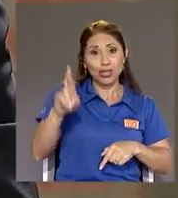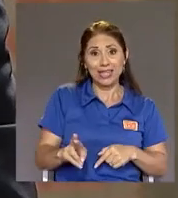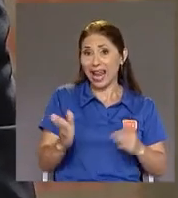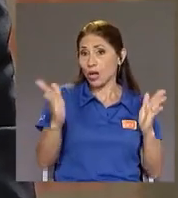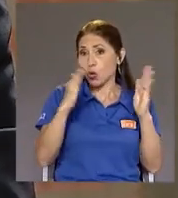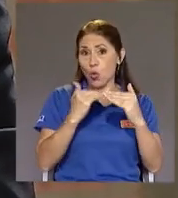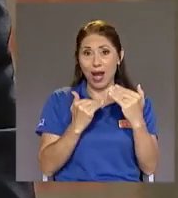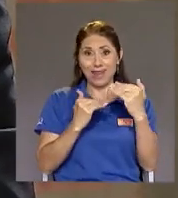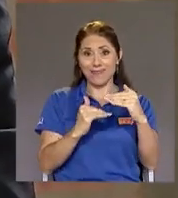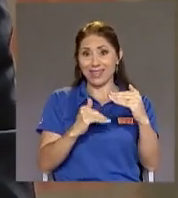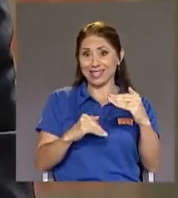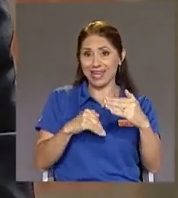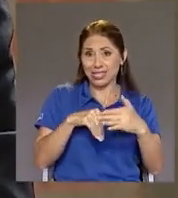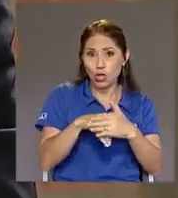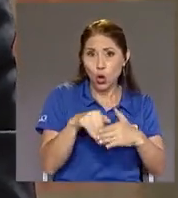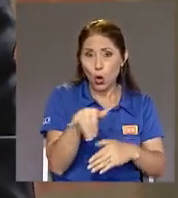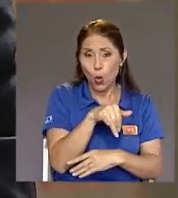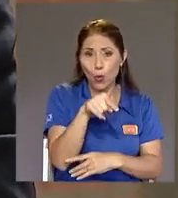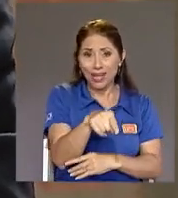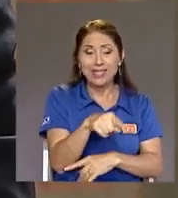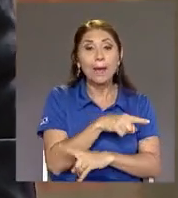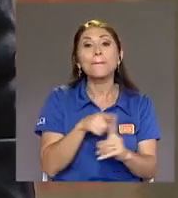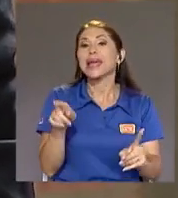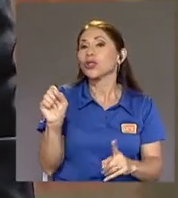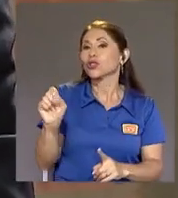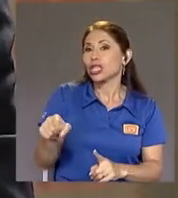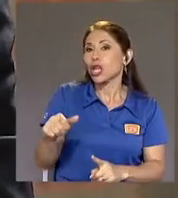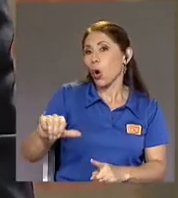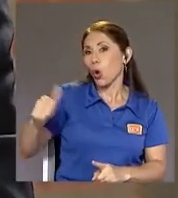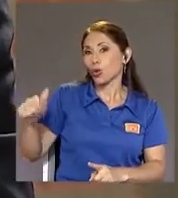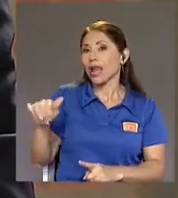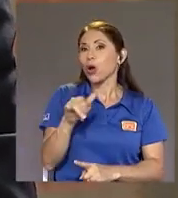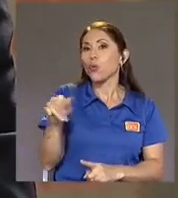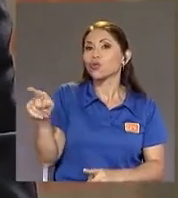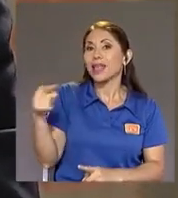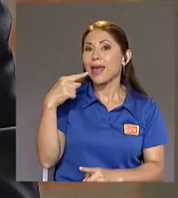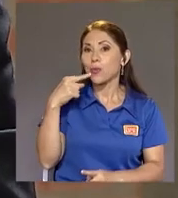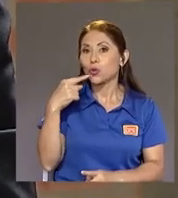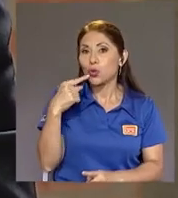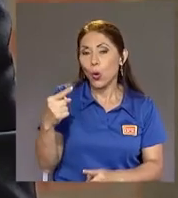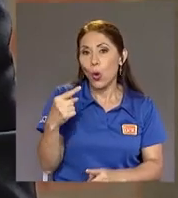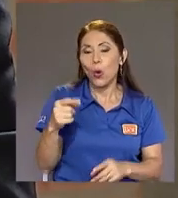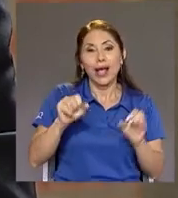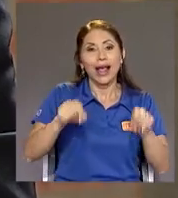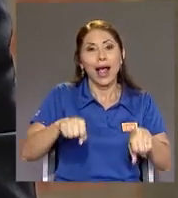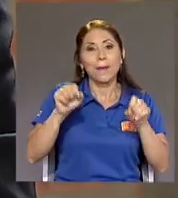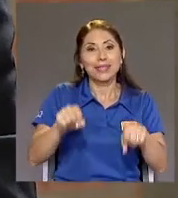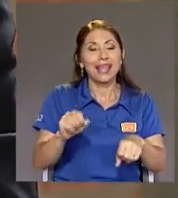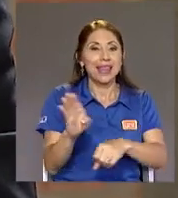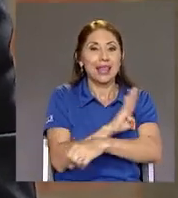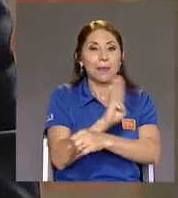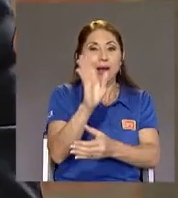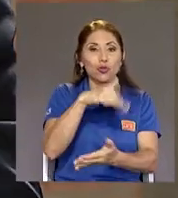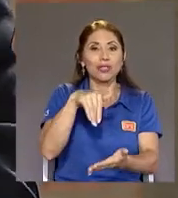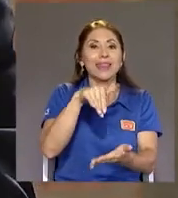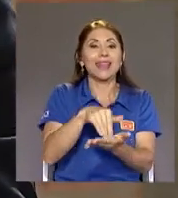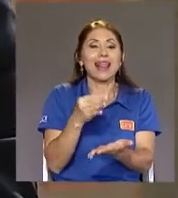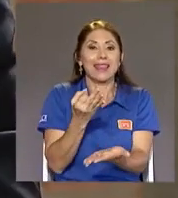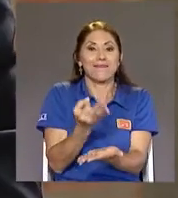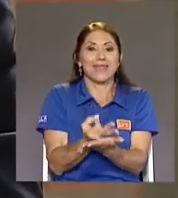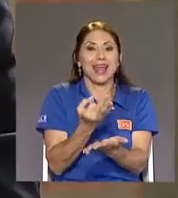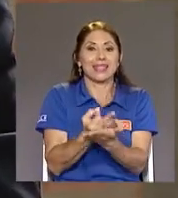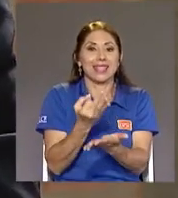tenemos Otras Como la que usted Apuntó De por ejemplo La capacidad Del Banco Central De financiar La deuda Del gobierno Entonces